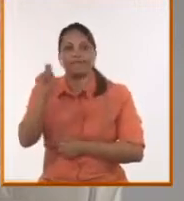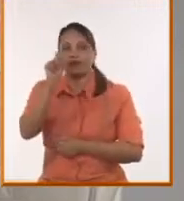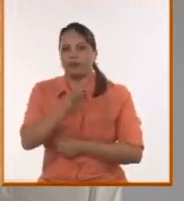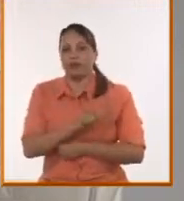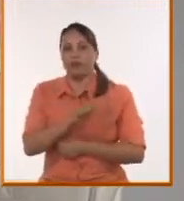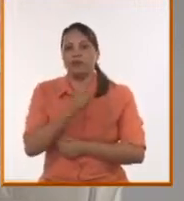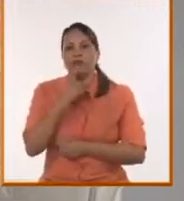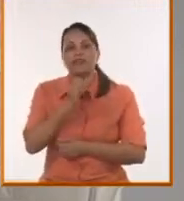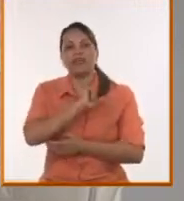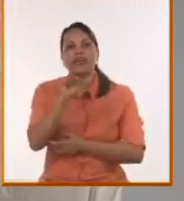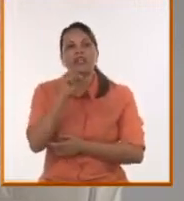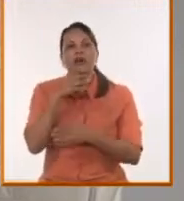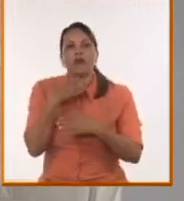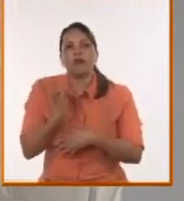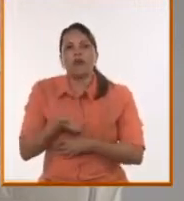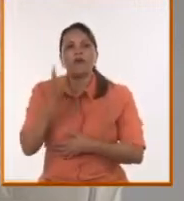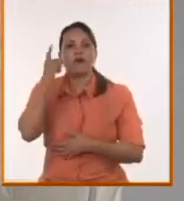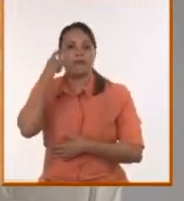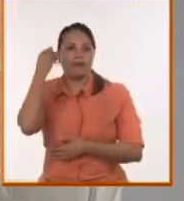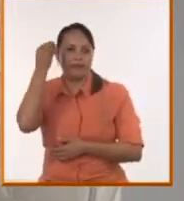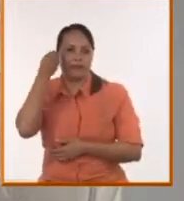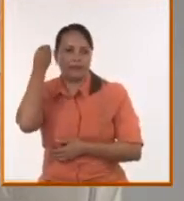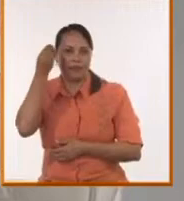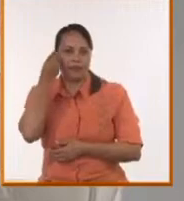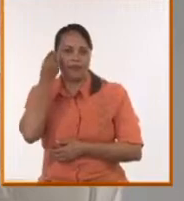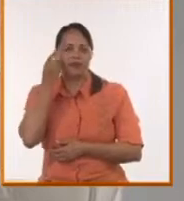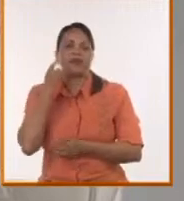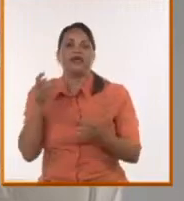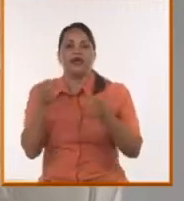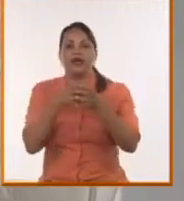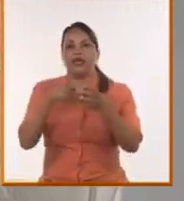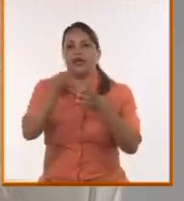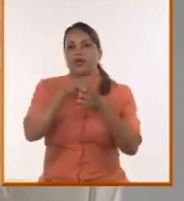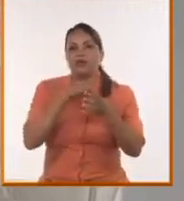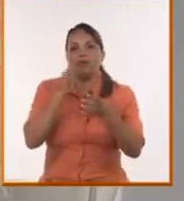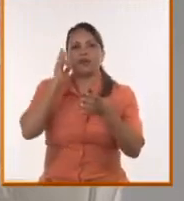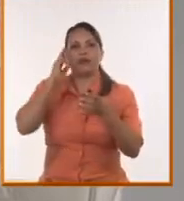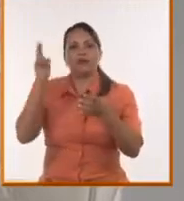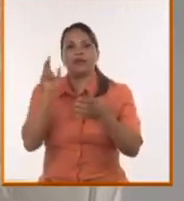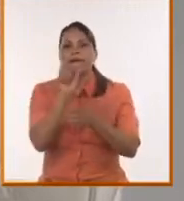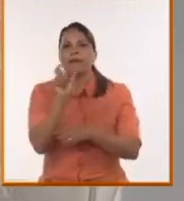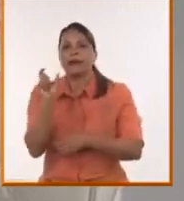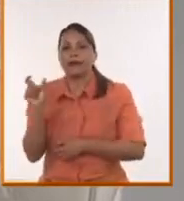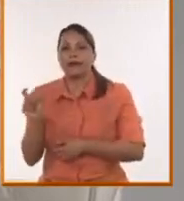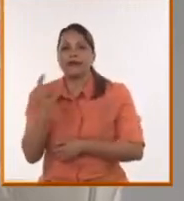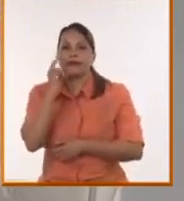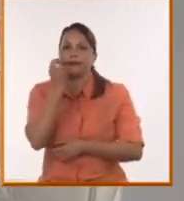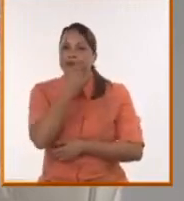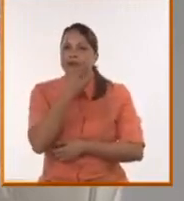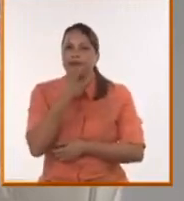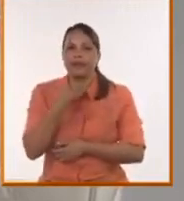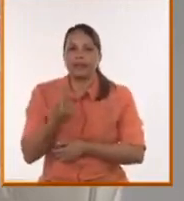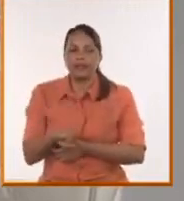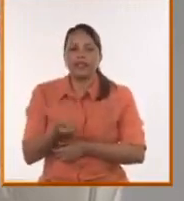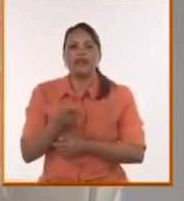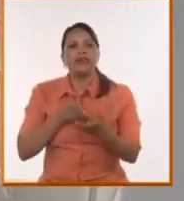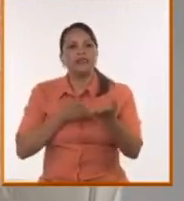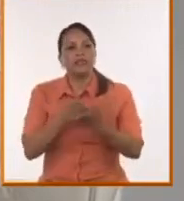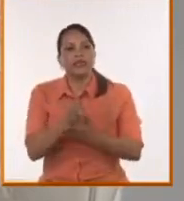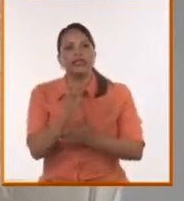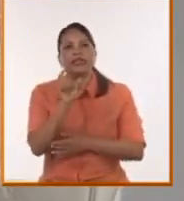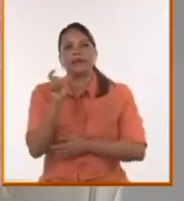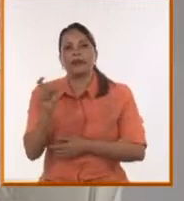la palabra y con el pensamiento compartido. Traer a colación la palabra de Martí, seguir enarbolando la palabra de Fidel, del